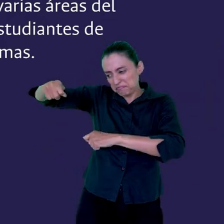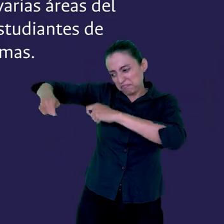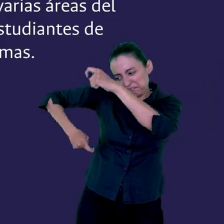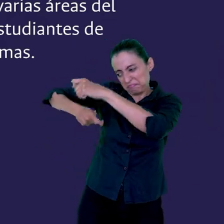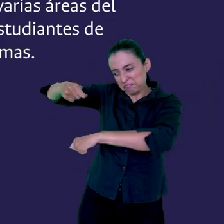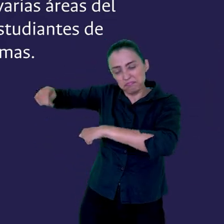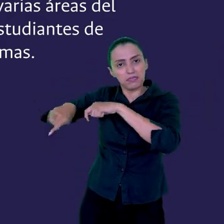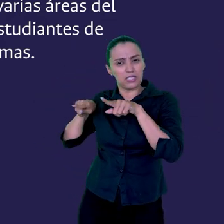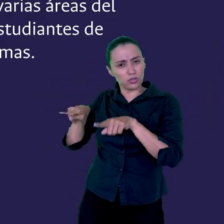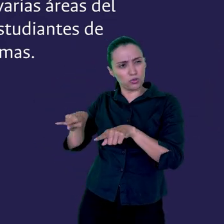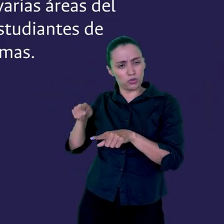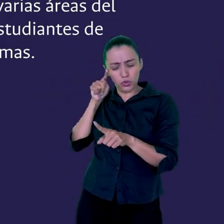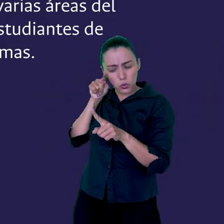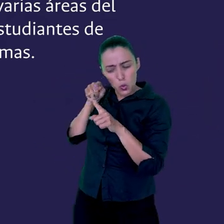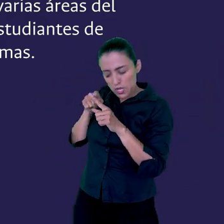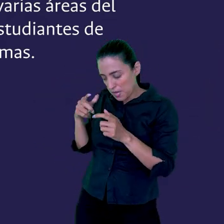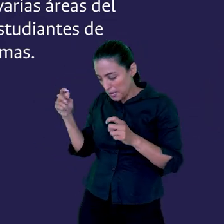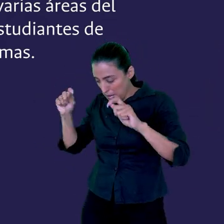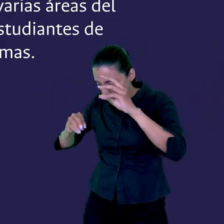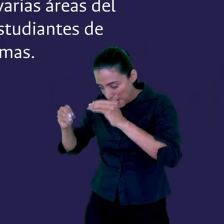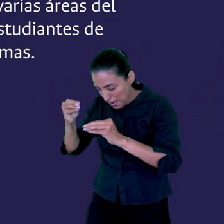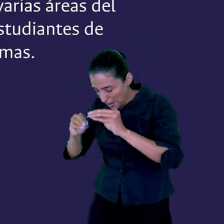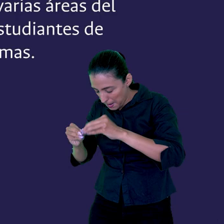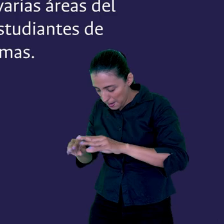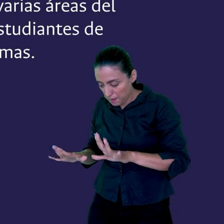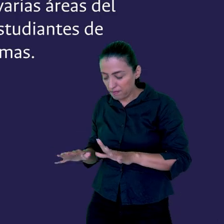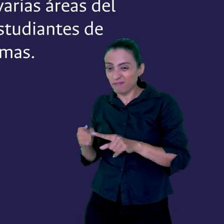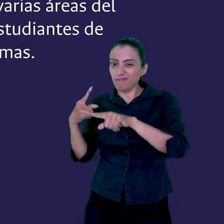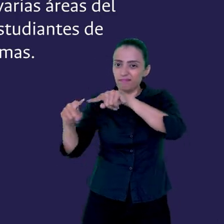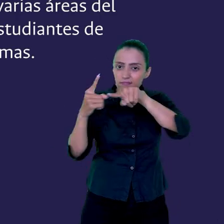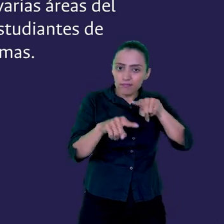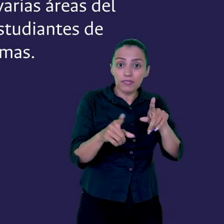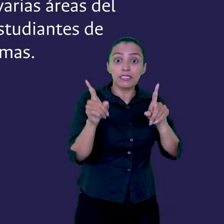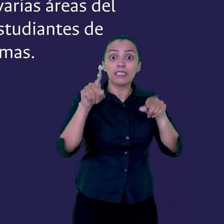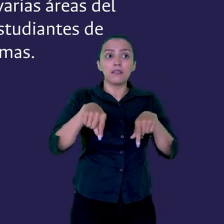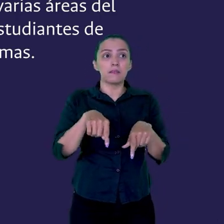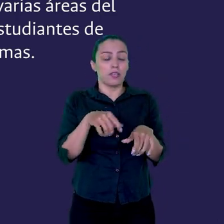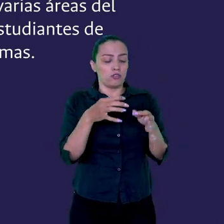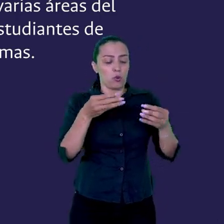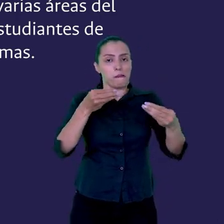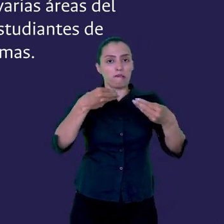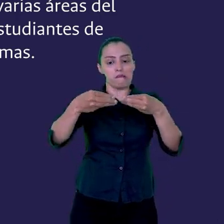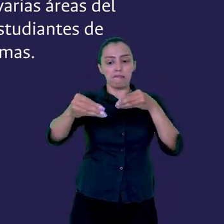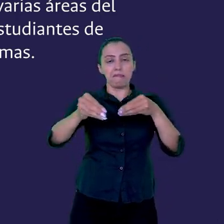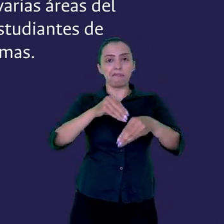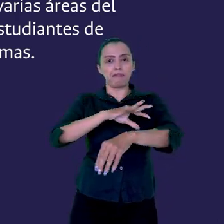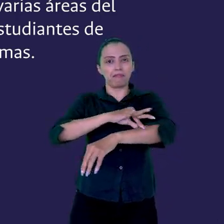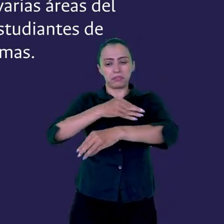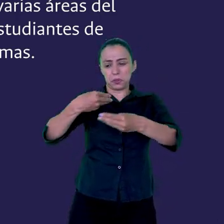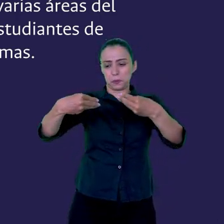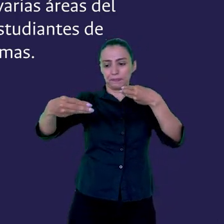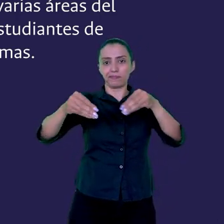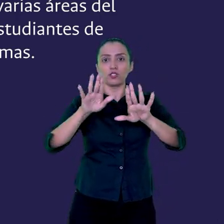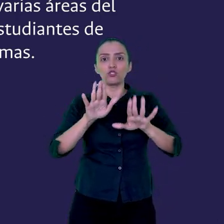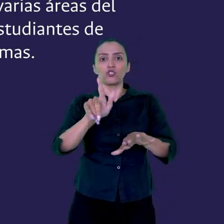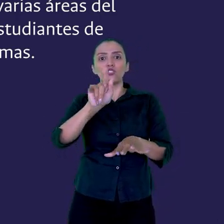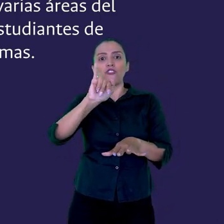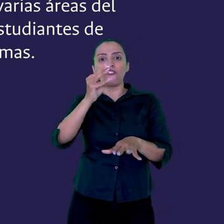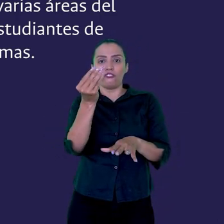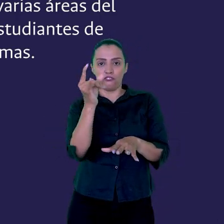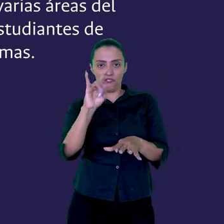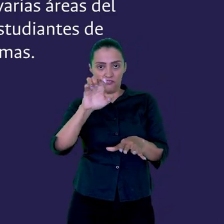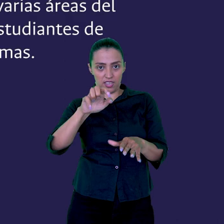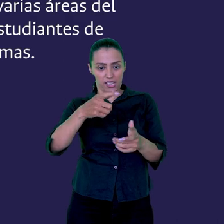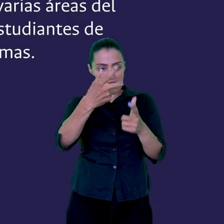diferentes materiales con aplicaciones industriales, como un biocuero a base de fique y biocompuestos para el control de